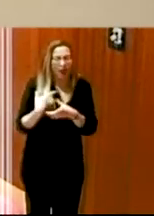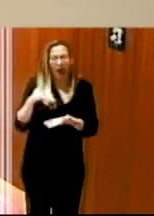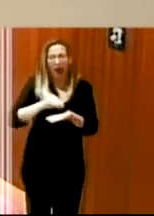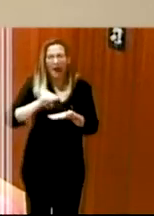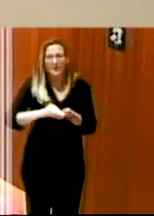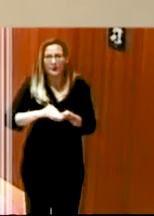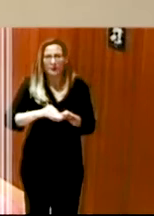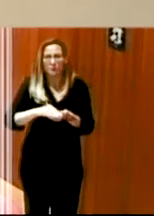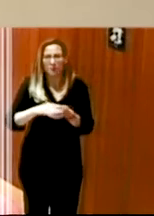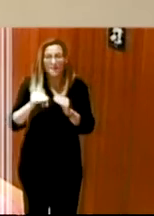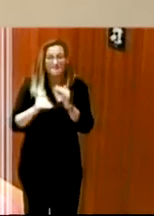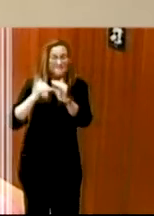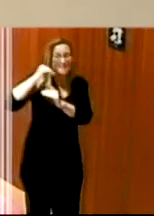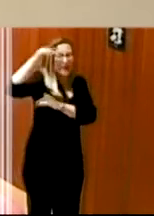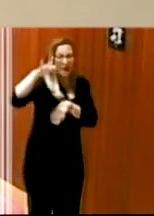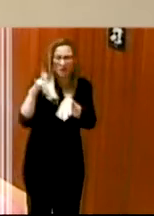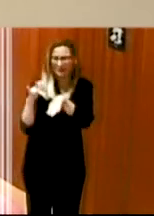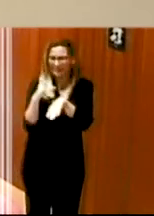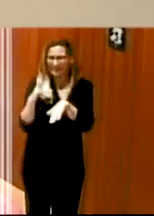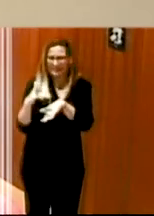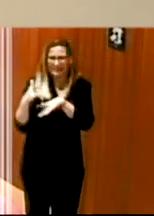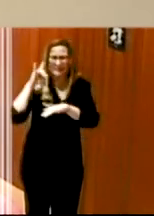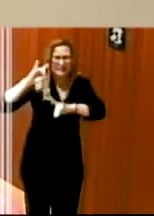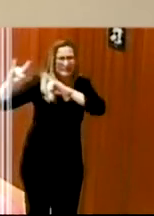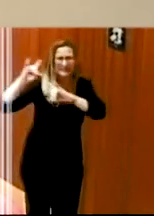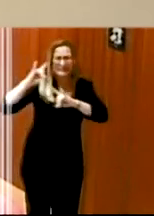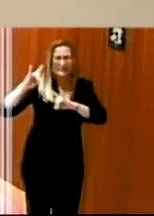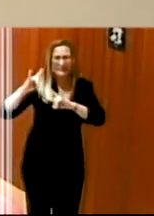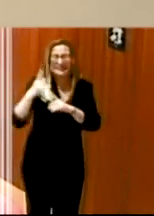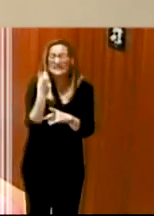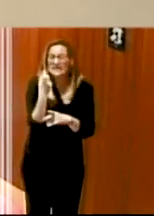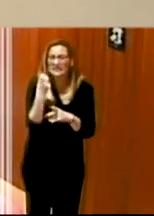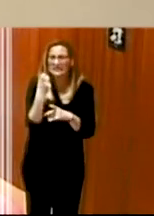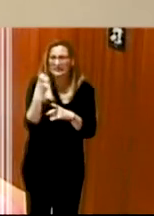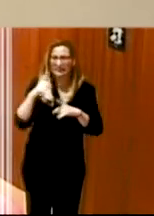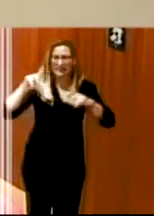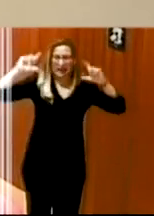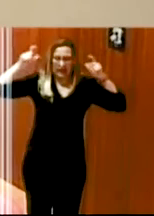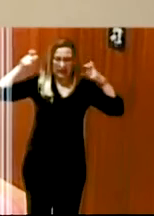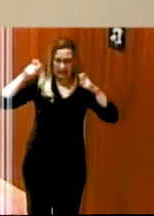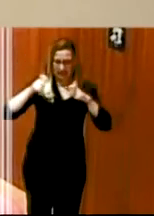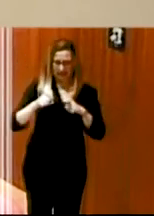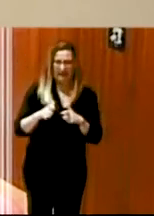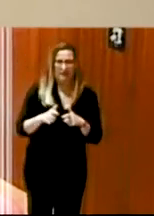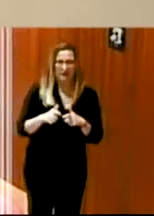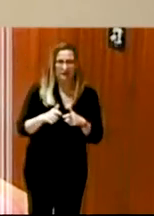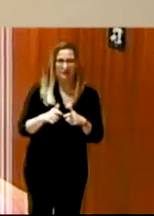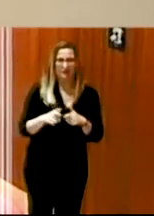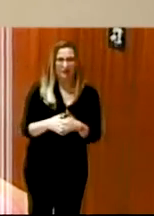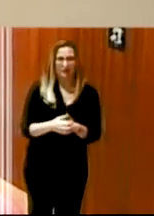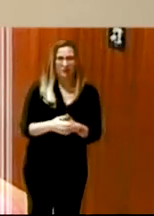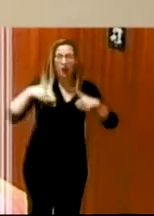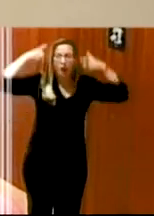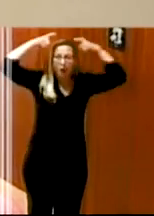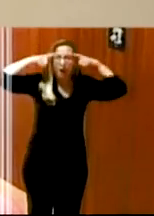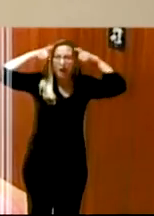hipersensibilidad a los sonidos, necesitan reducir la vibración de lo que sienten y entonces con algunos cascos protectores o